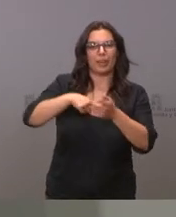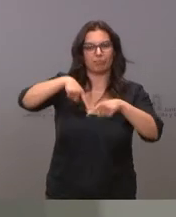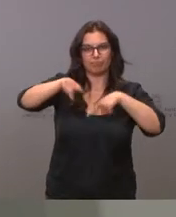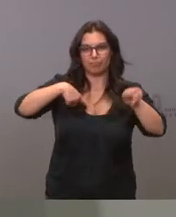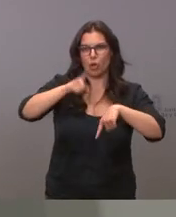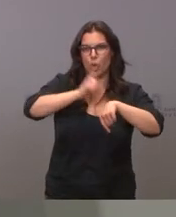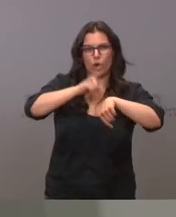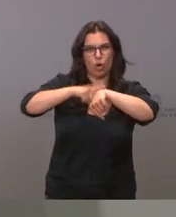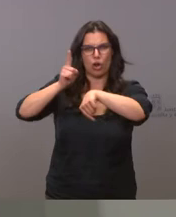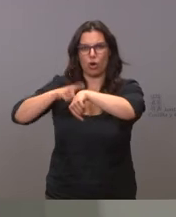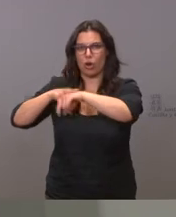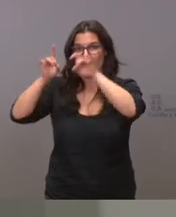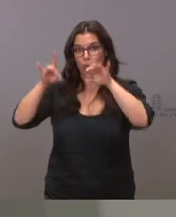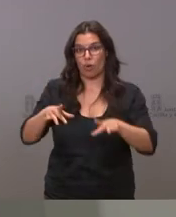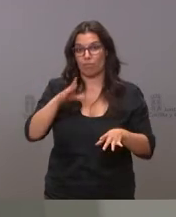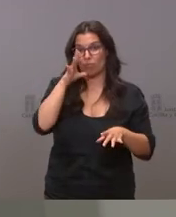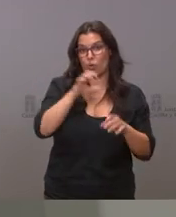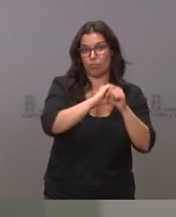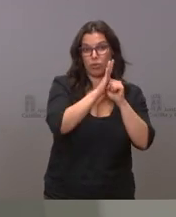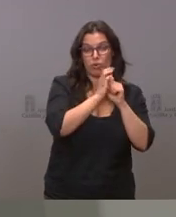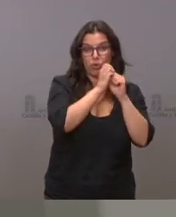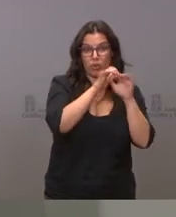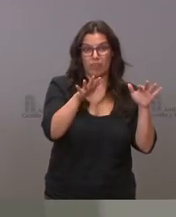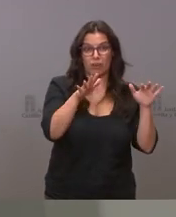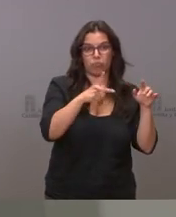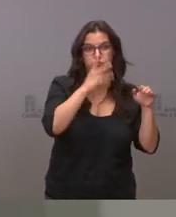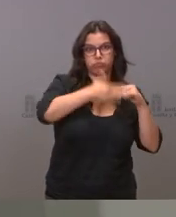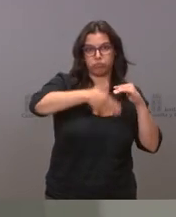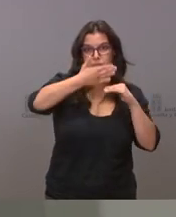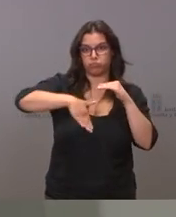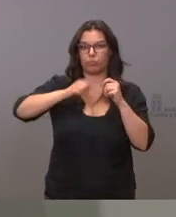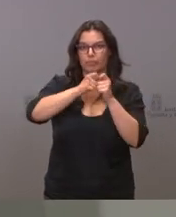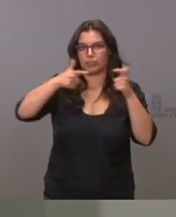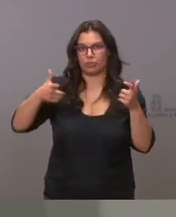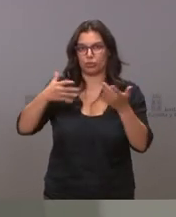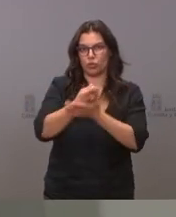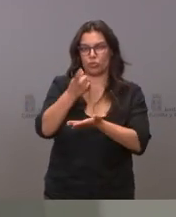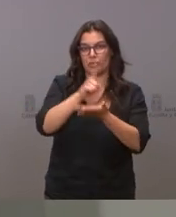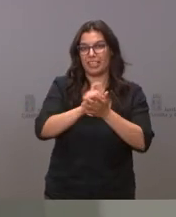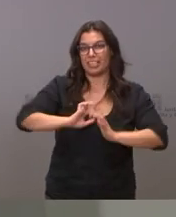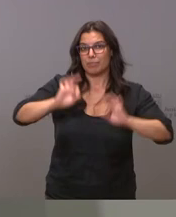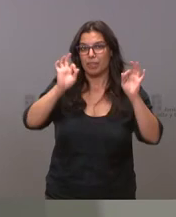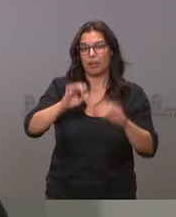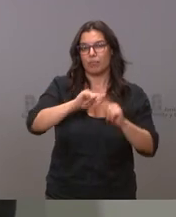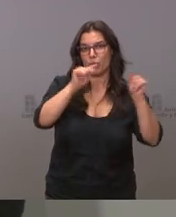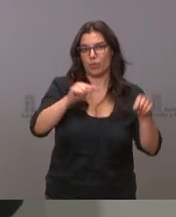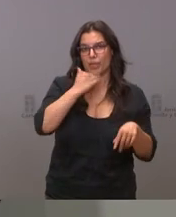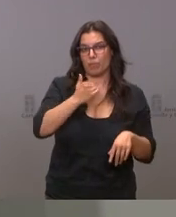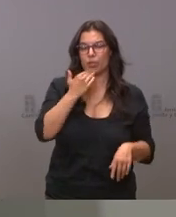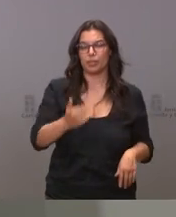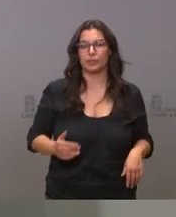que se perdieron con la pandemia especialmente en lo que respecta a Zamora a la provincia de Zamora